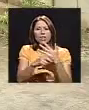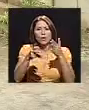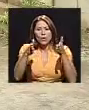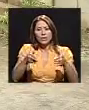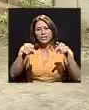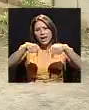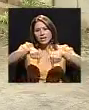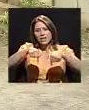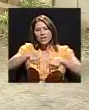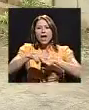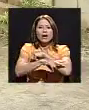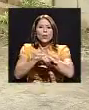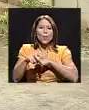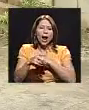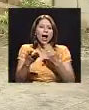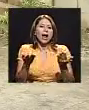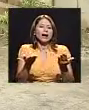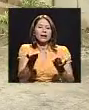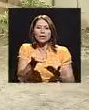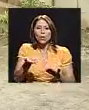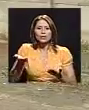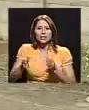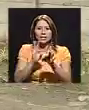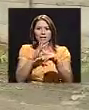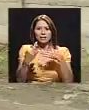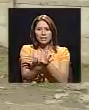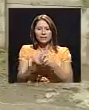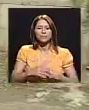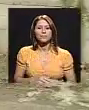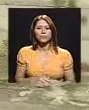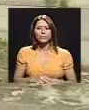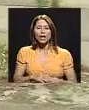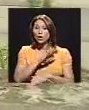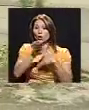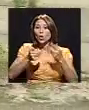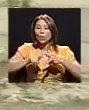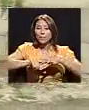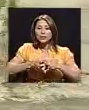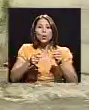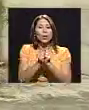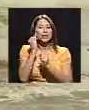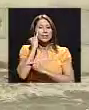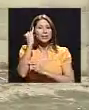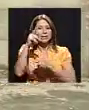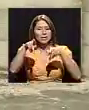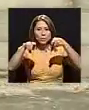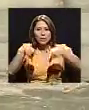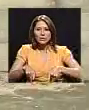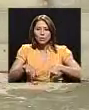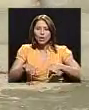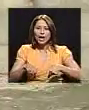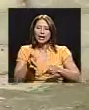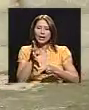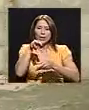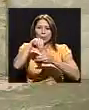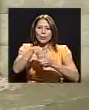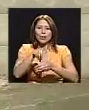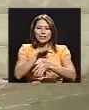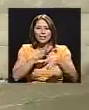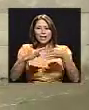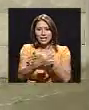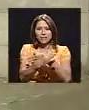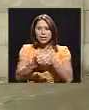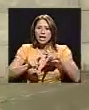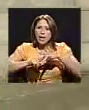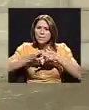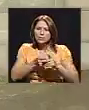aquí a robar las cosas del taller. Todo empezó con la iniciativa de una de las personas que forma parte de ese taller. Se